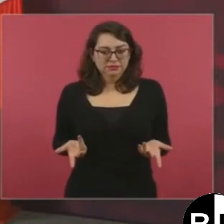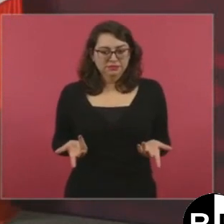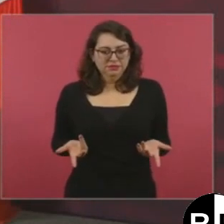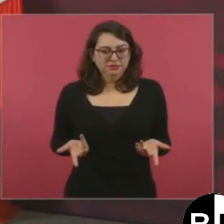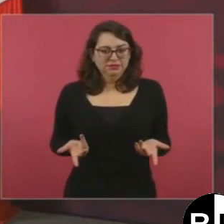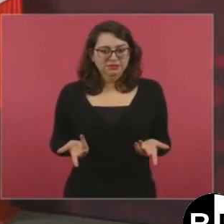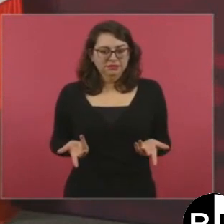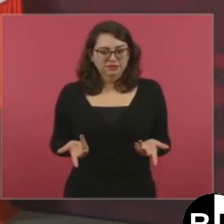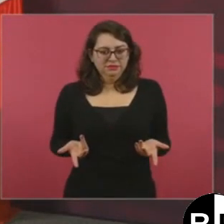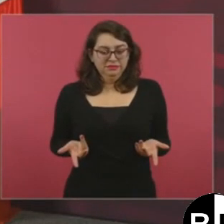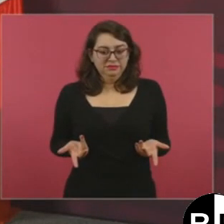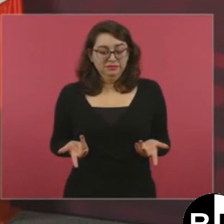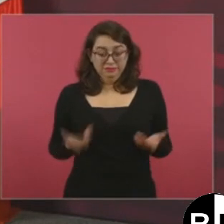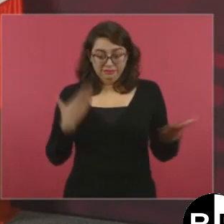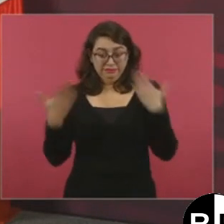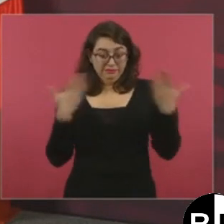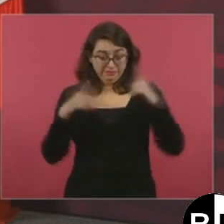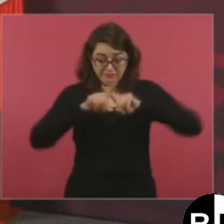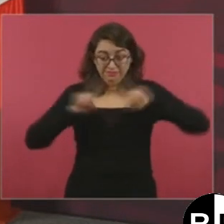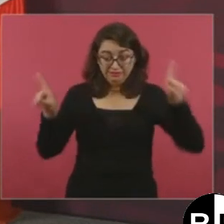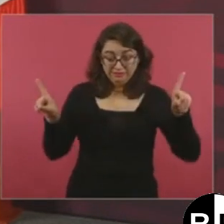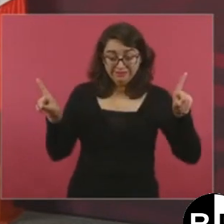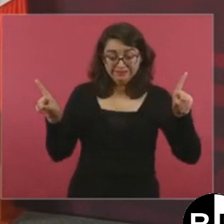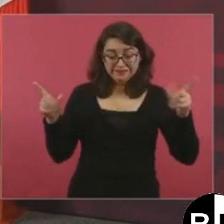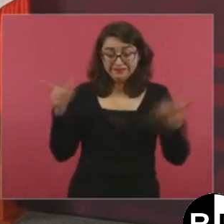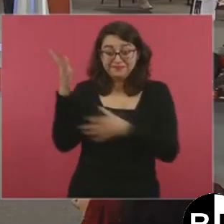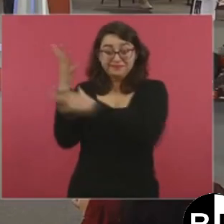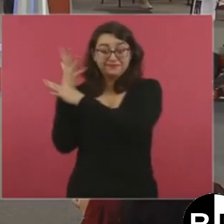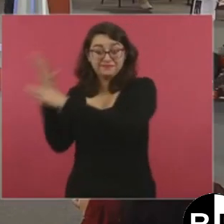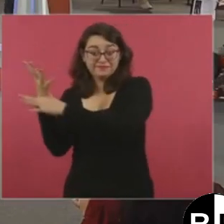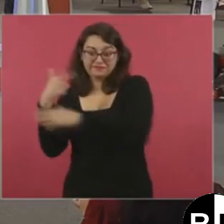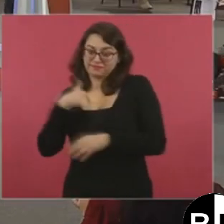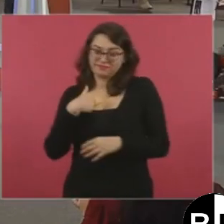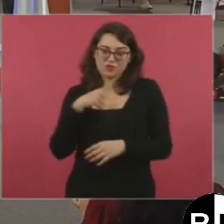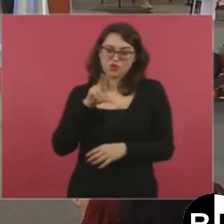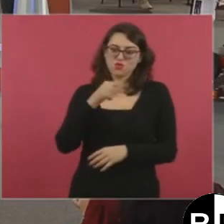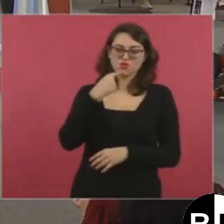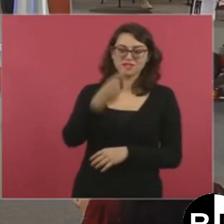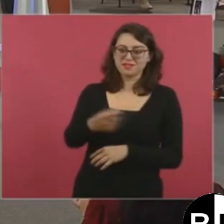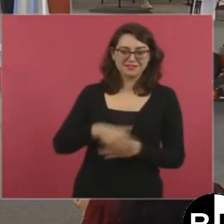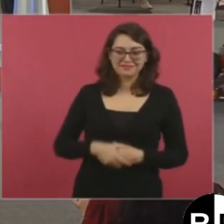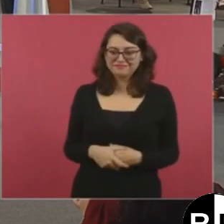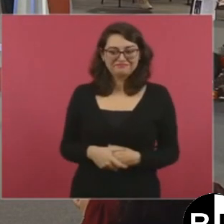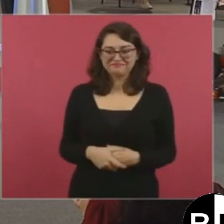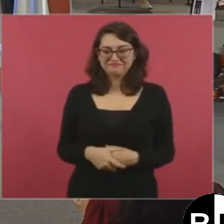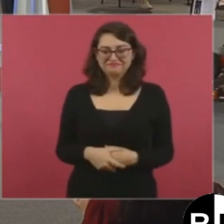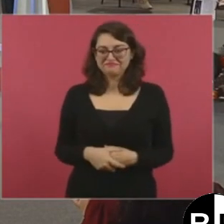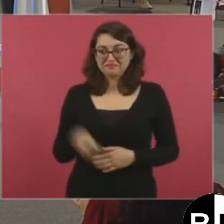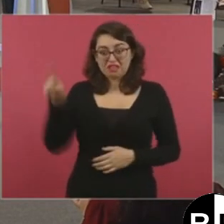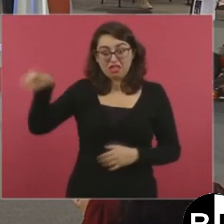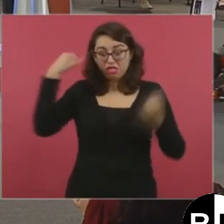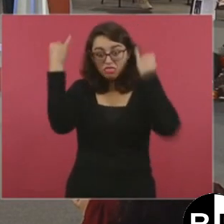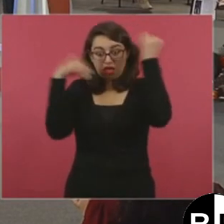Entonces, acá es distinto, hasta ahí. Pero miren lo que pusieron ellos.